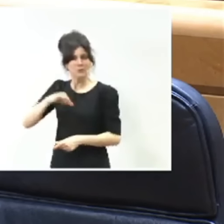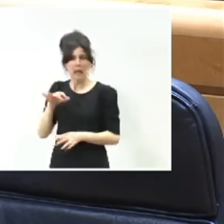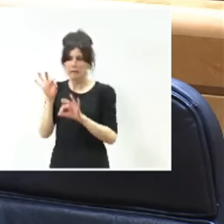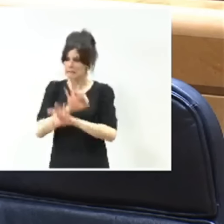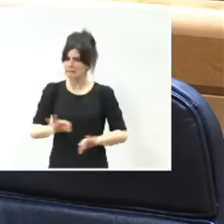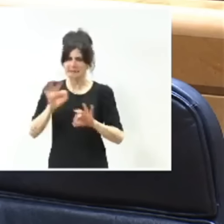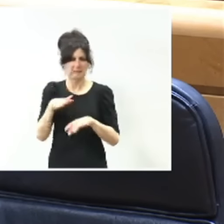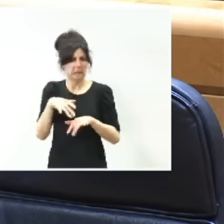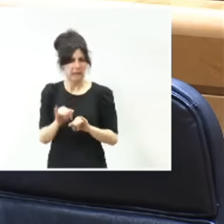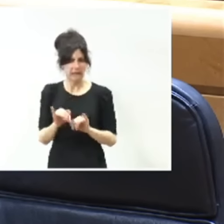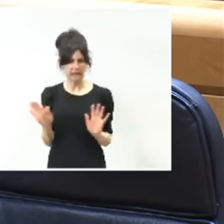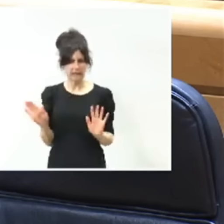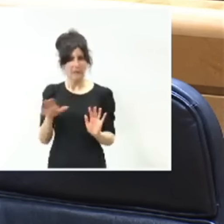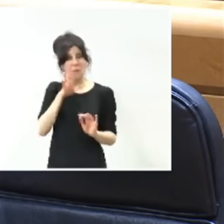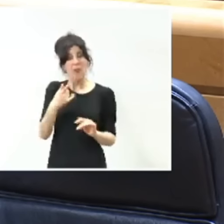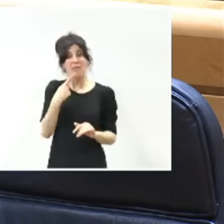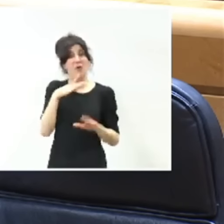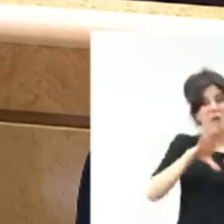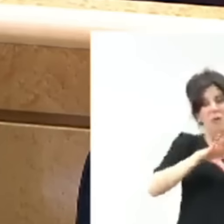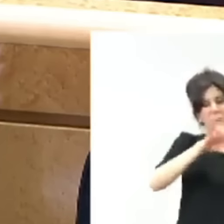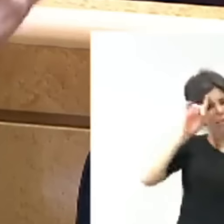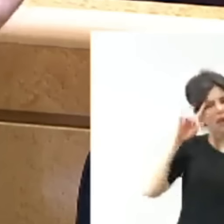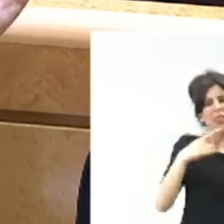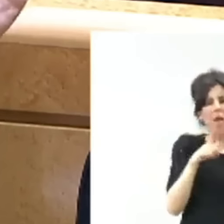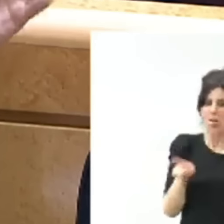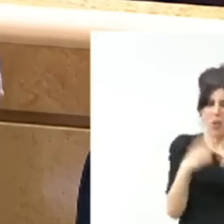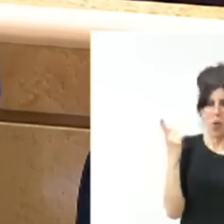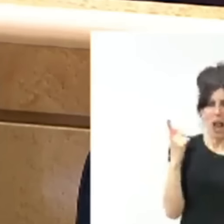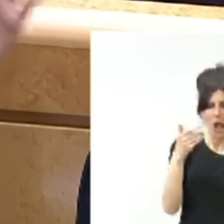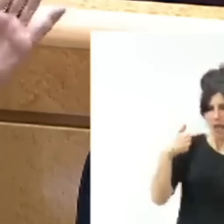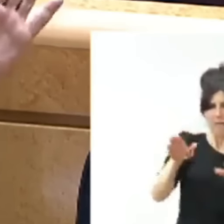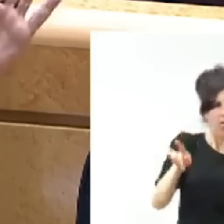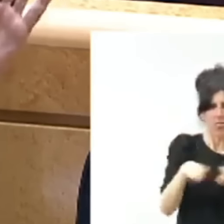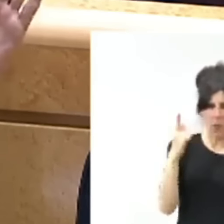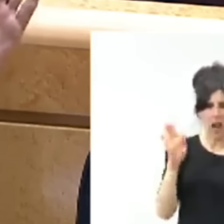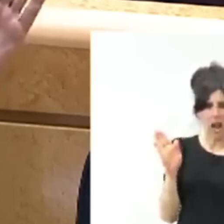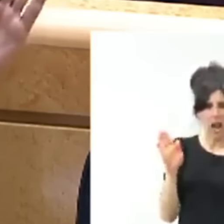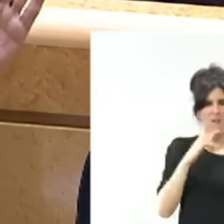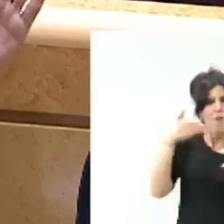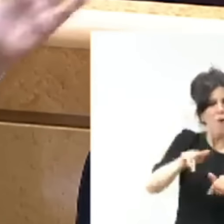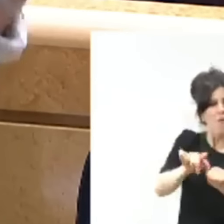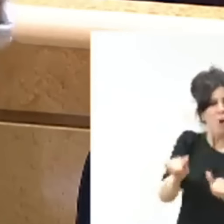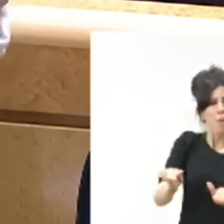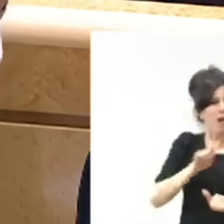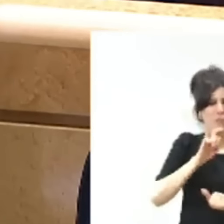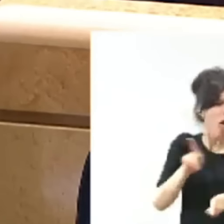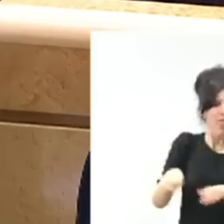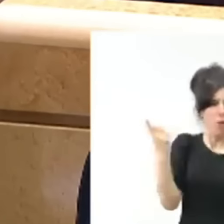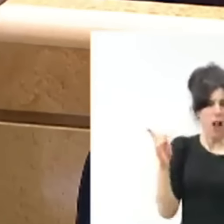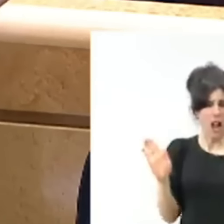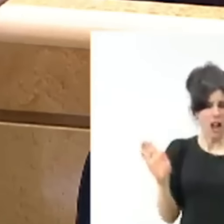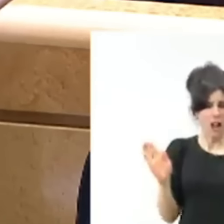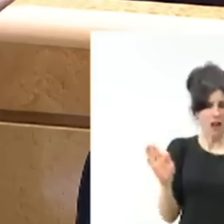porque entendieron desde la Comunidad de Madrid que da igual, que daba igual como murieran estas personas porque total,